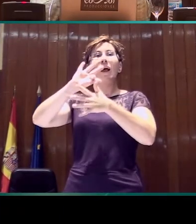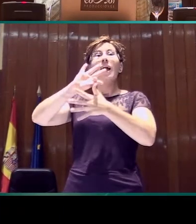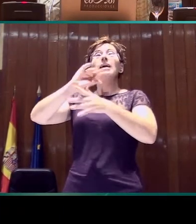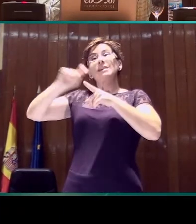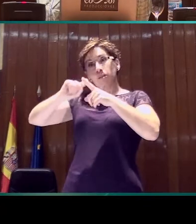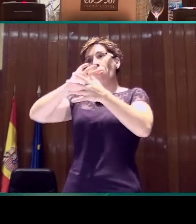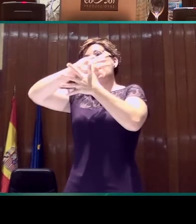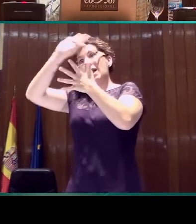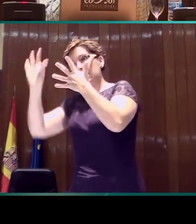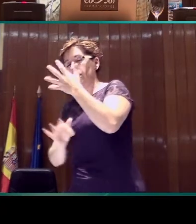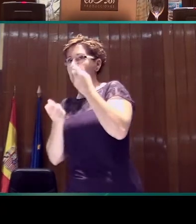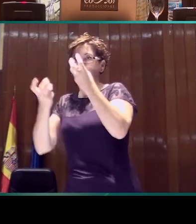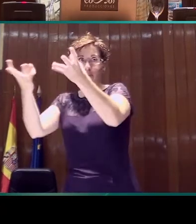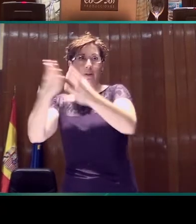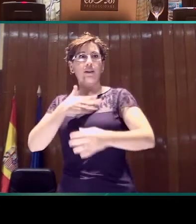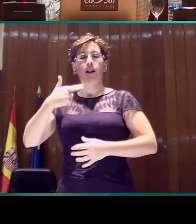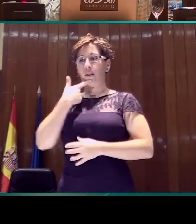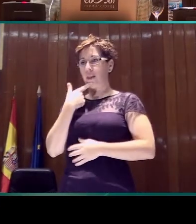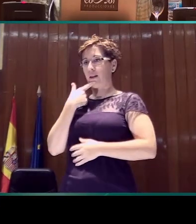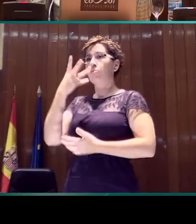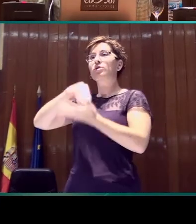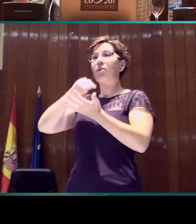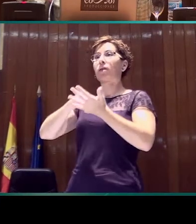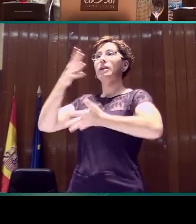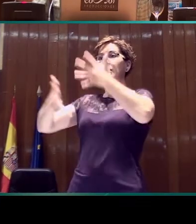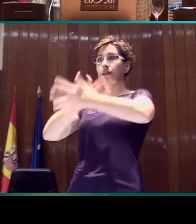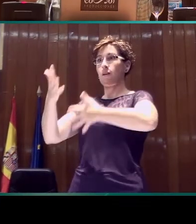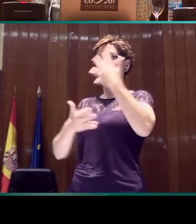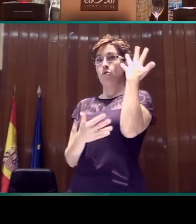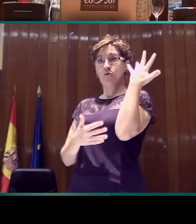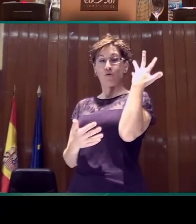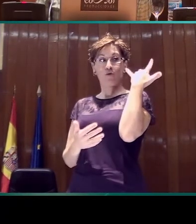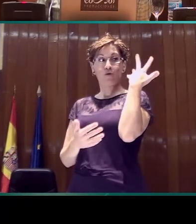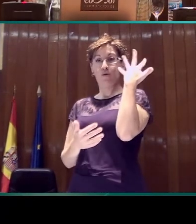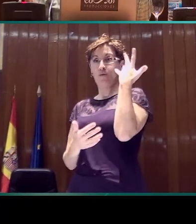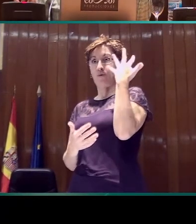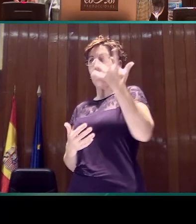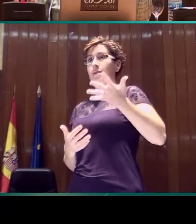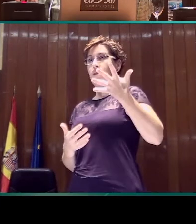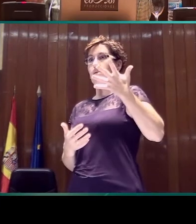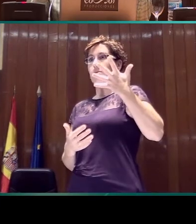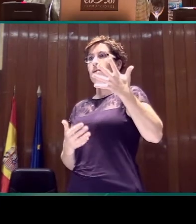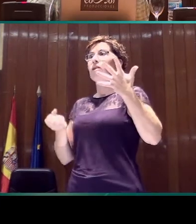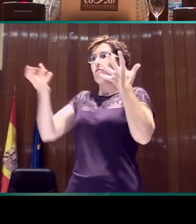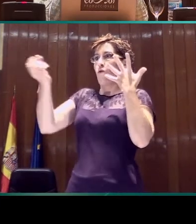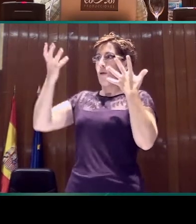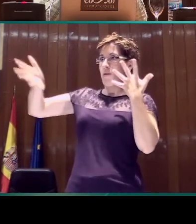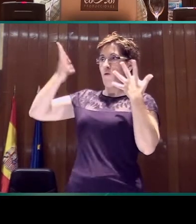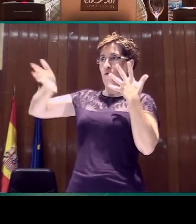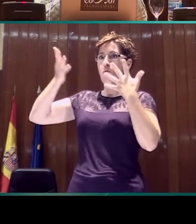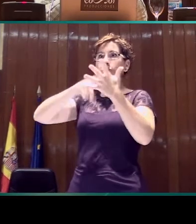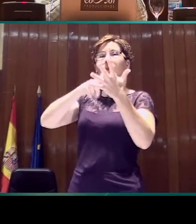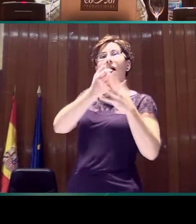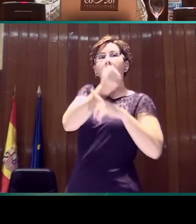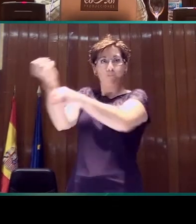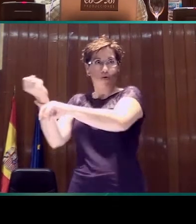veces mantenemos signos con la mano no dominante, mientras emitimos información con la mano dominante. Pero yo solo me voy